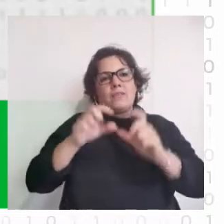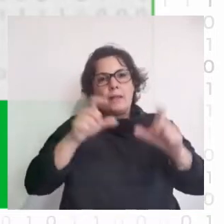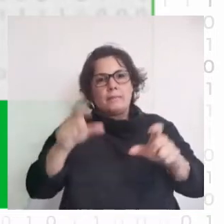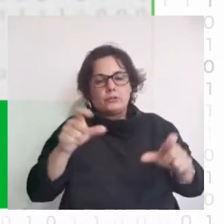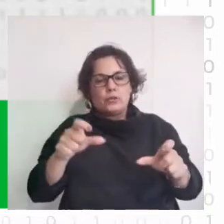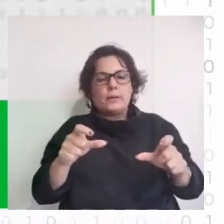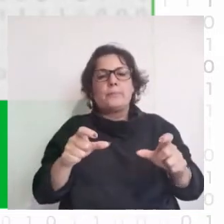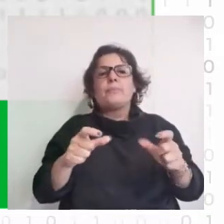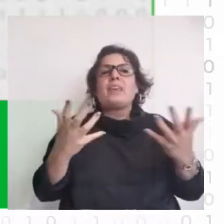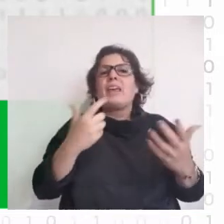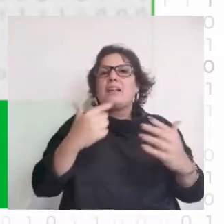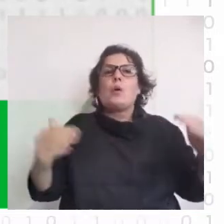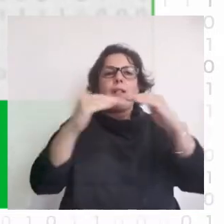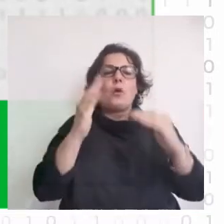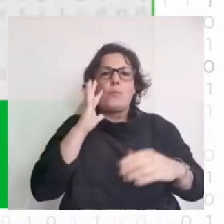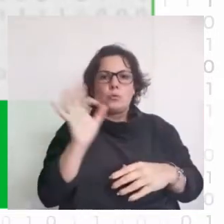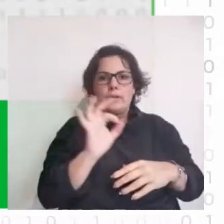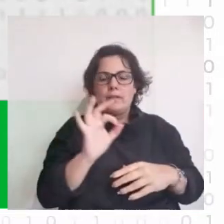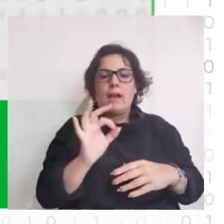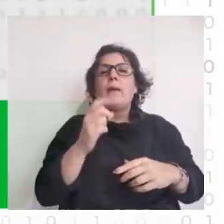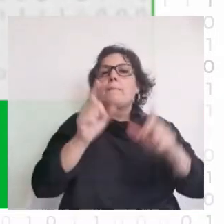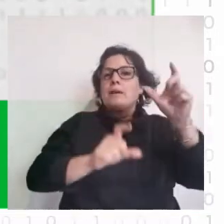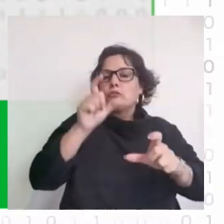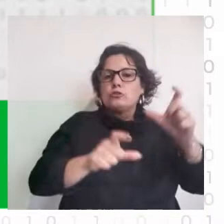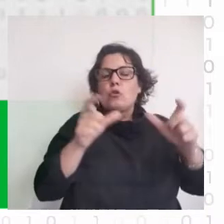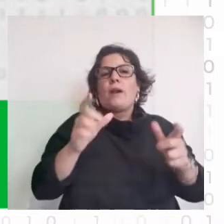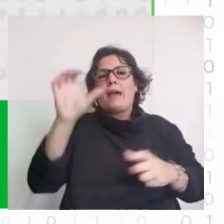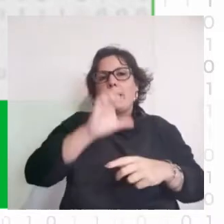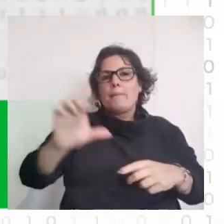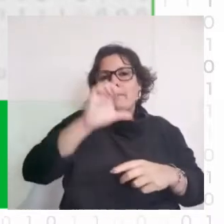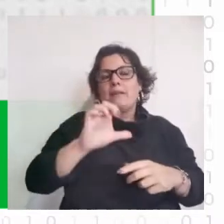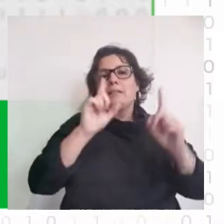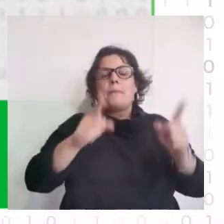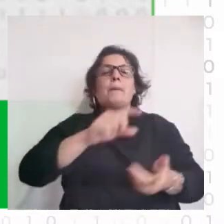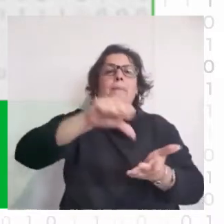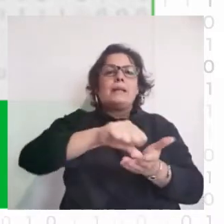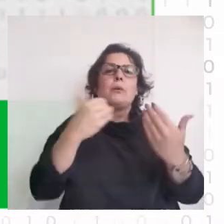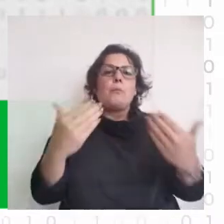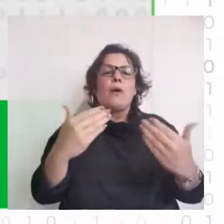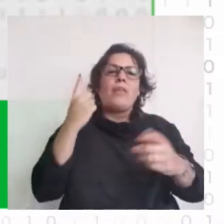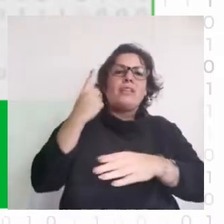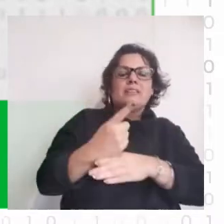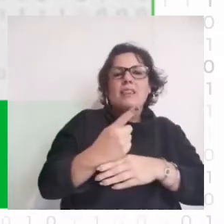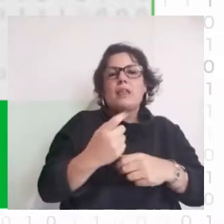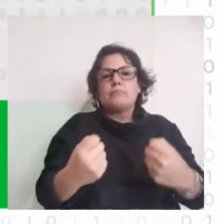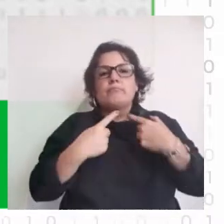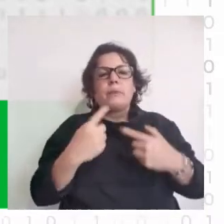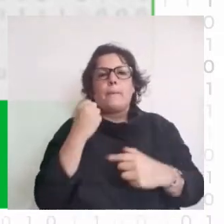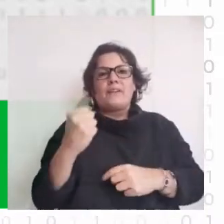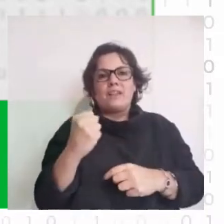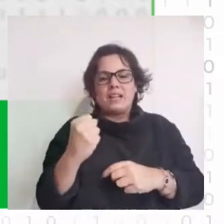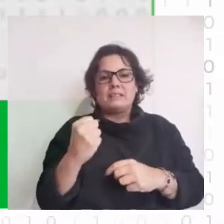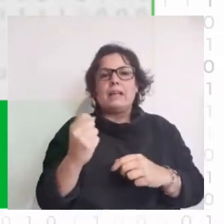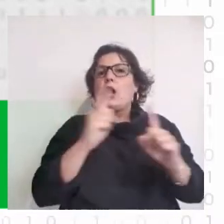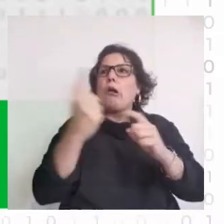¿Qué es igualdad de oportunidades? Que las personas, las empresas o los países puedan tomar decisiones en base a sus preferencias y no